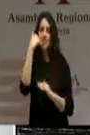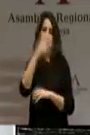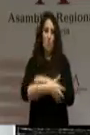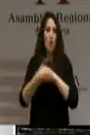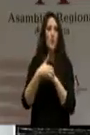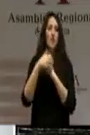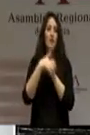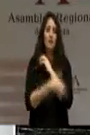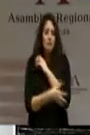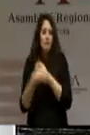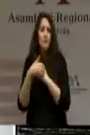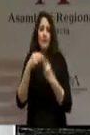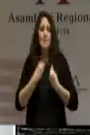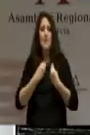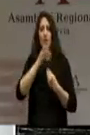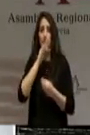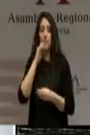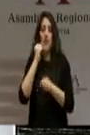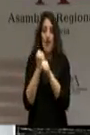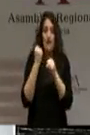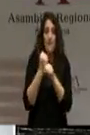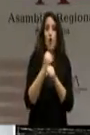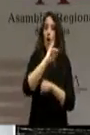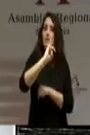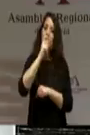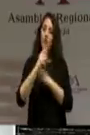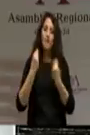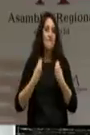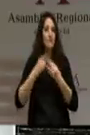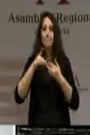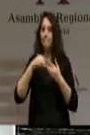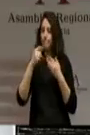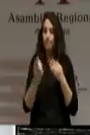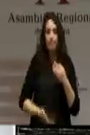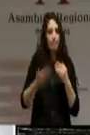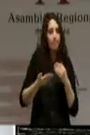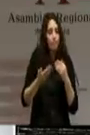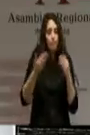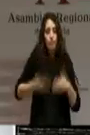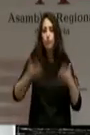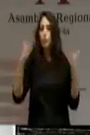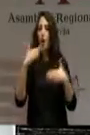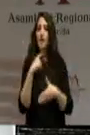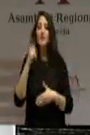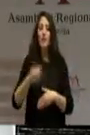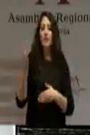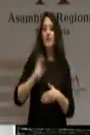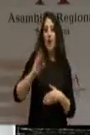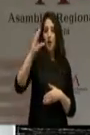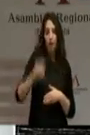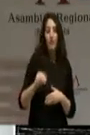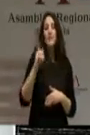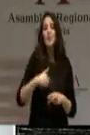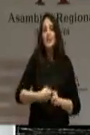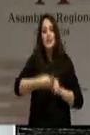precariedad de la vida de los que aún conservan su empleo, sumado a recortes que son reducción de salario y la sensación real de que los sacrificios están